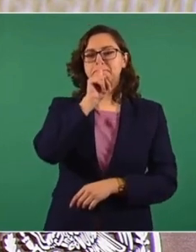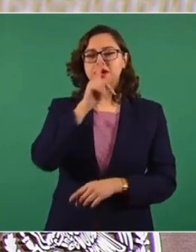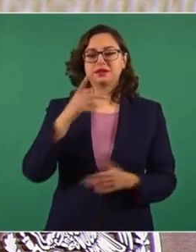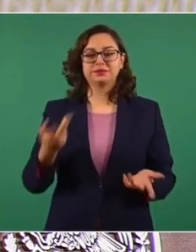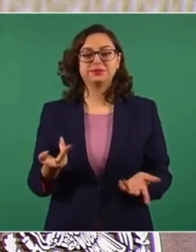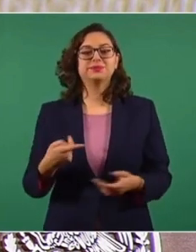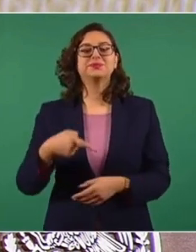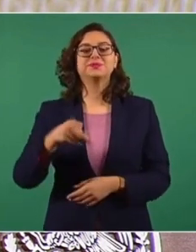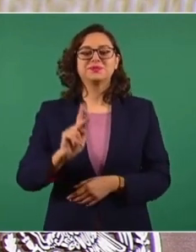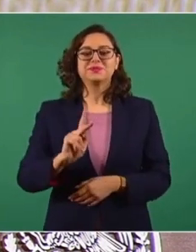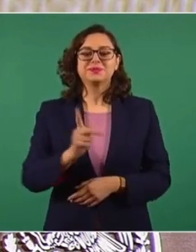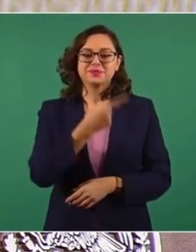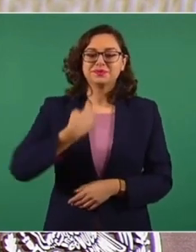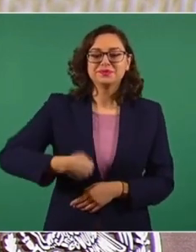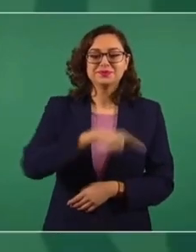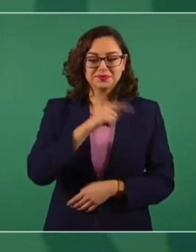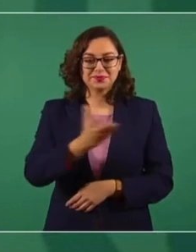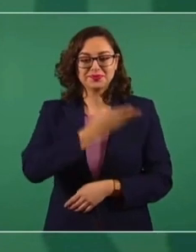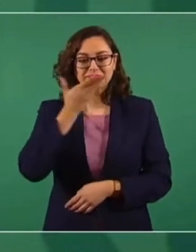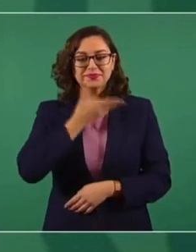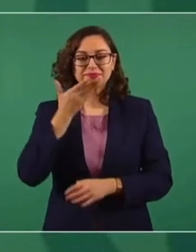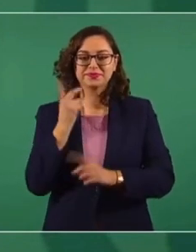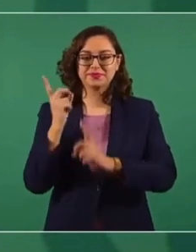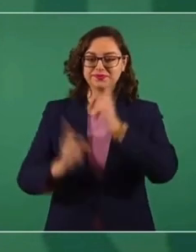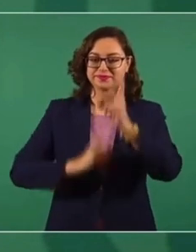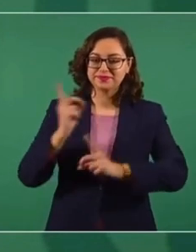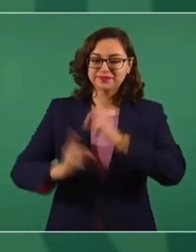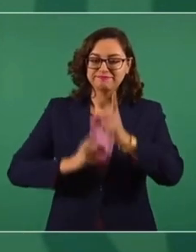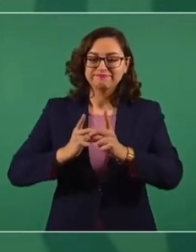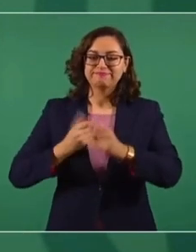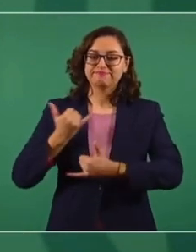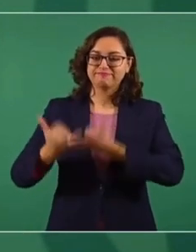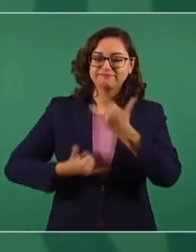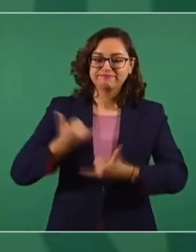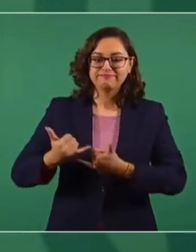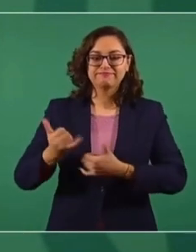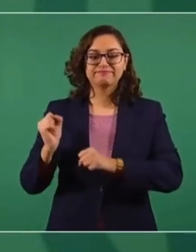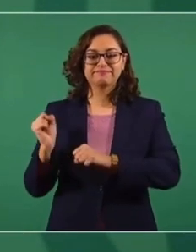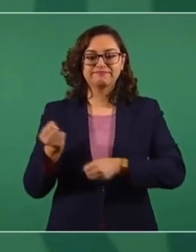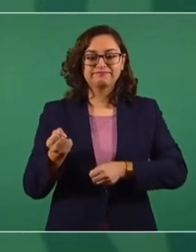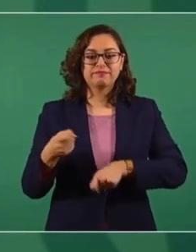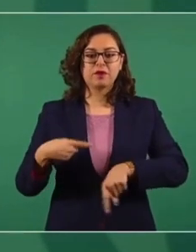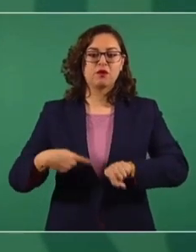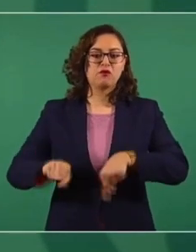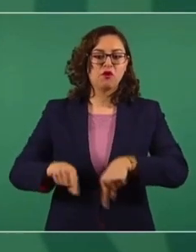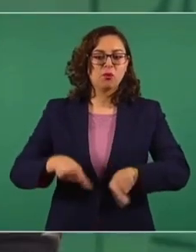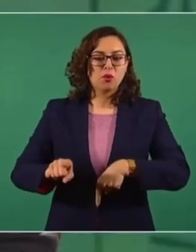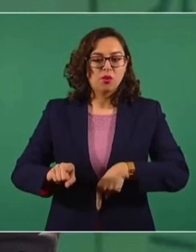deportes, los que jugamos, béisbol o fútbol,